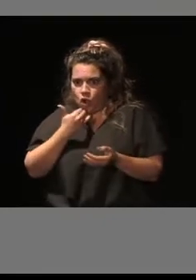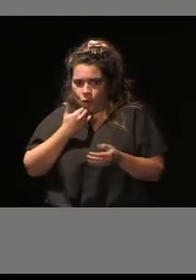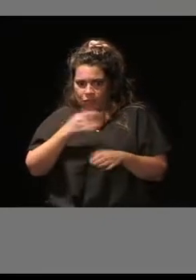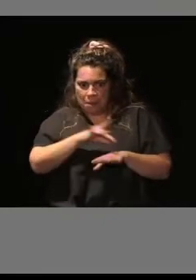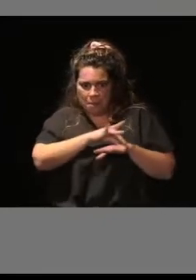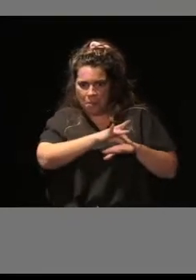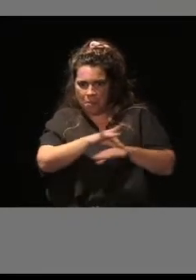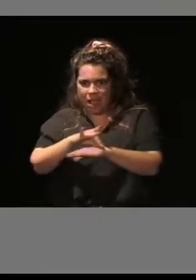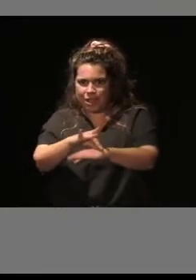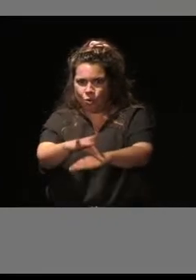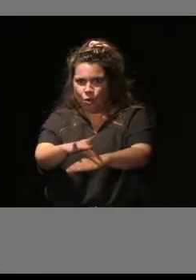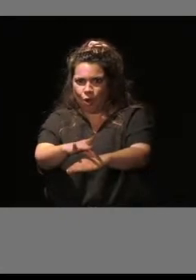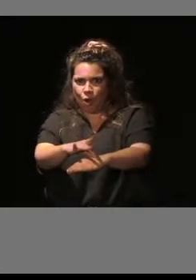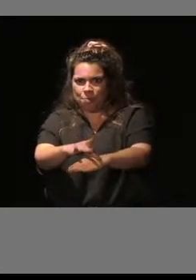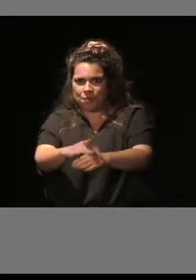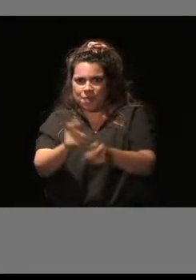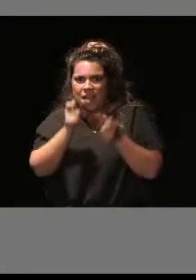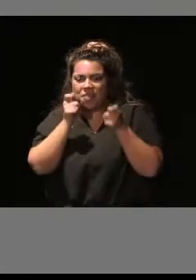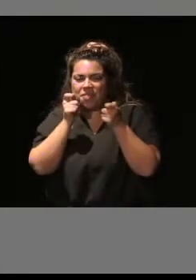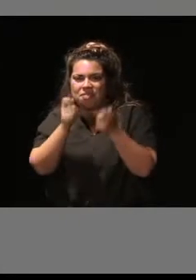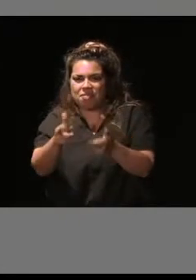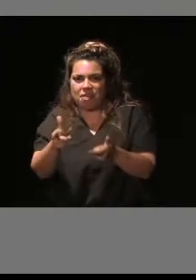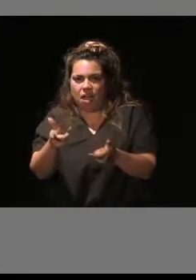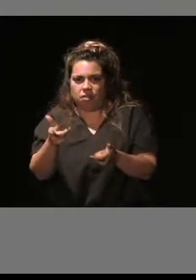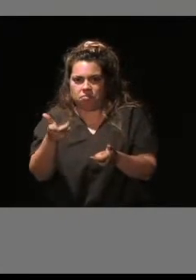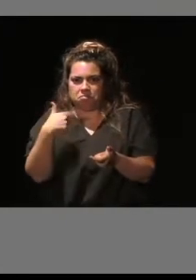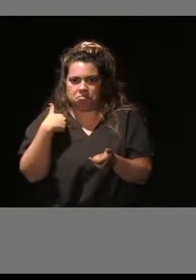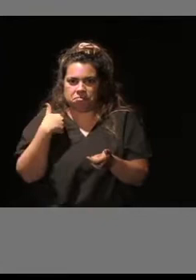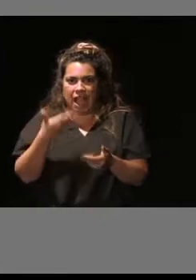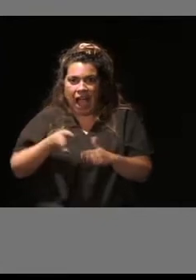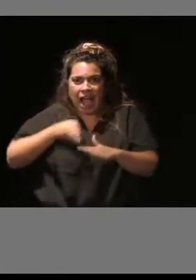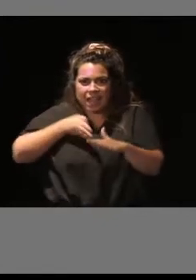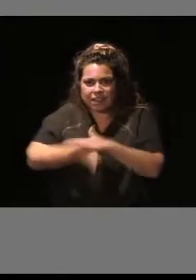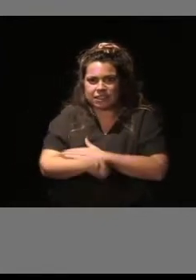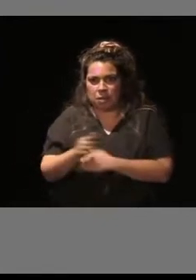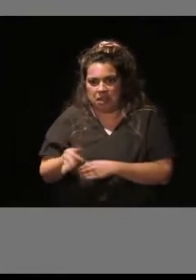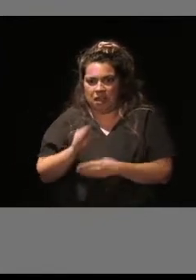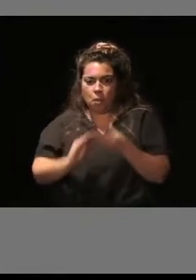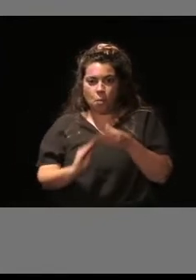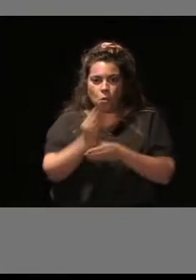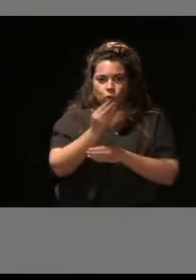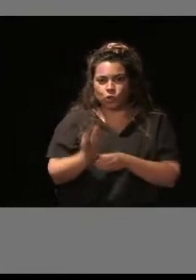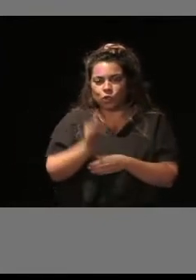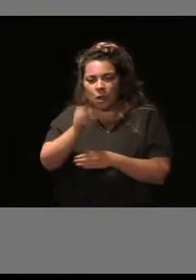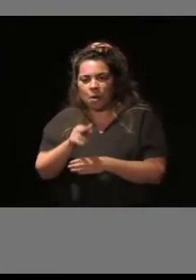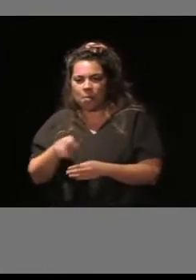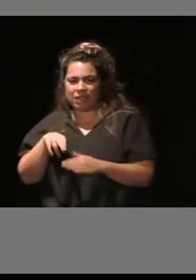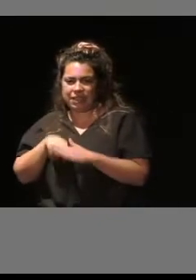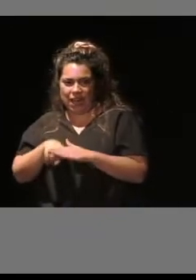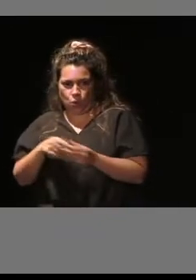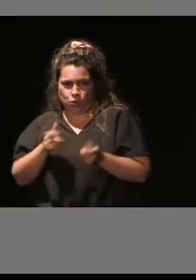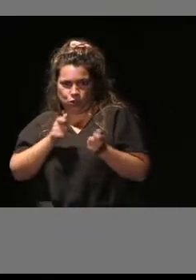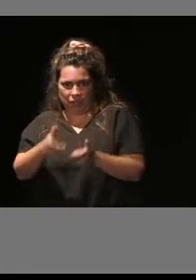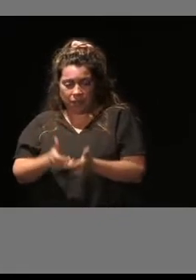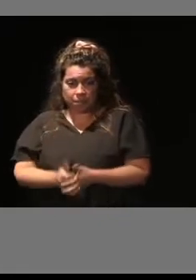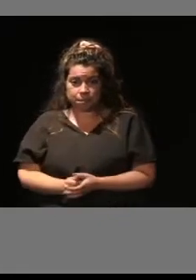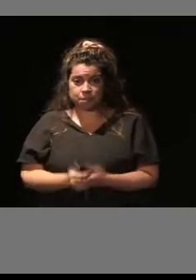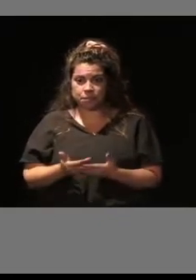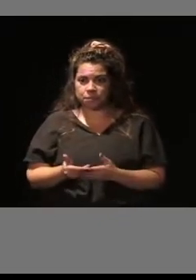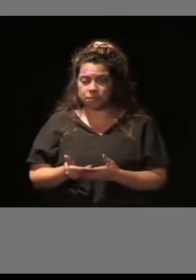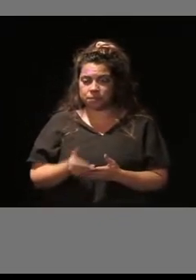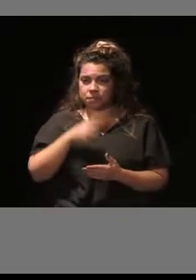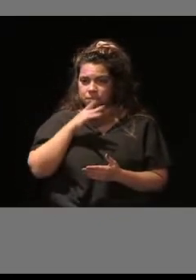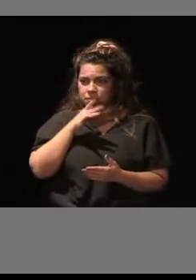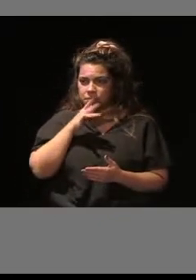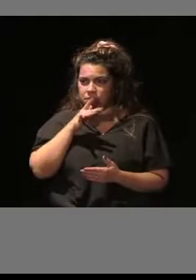sí mismo que garantizan esa accesibilidad a los productos y a los servicios. A continuación, me